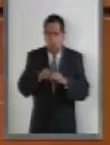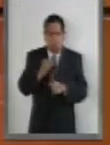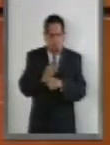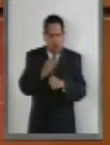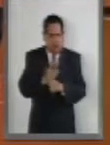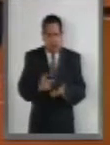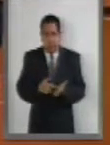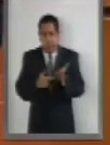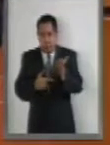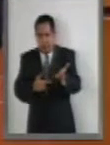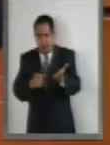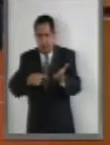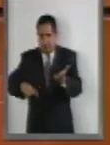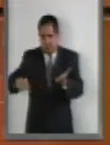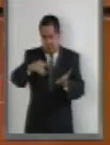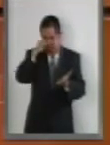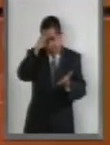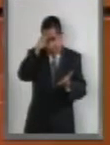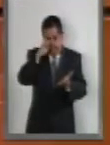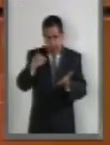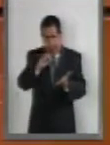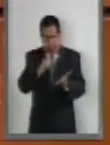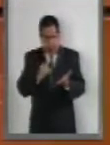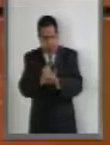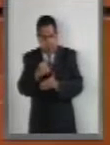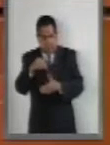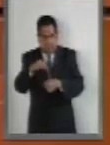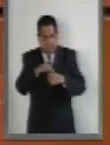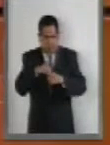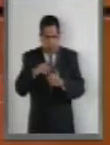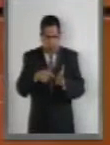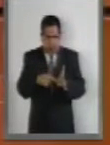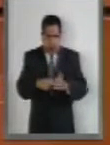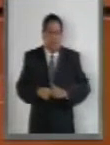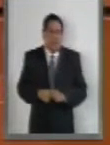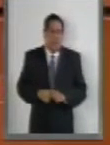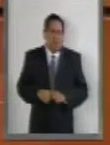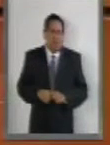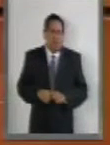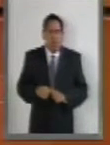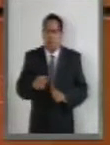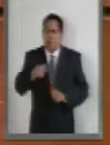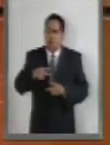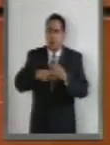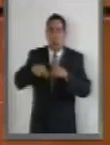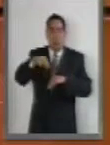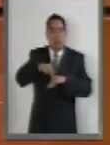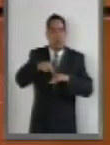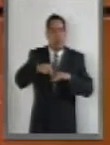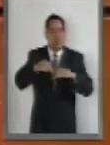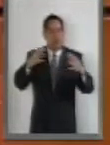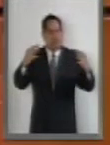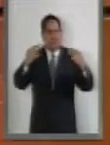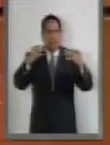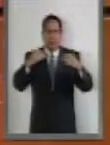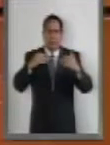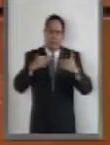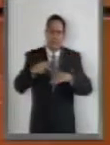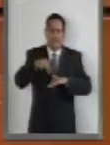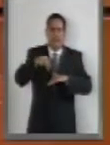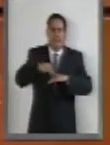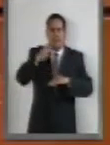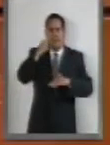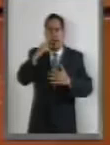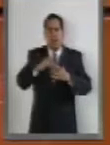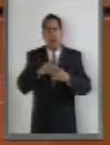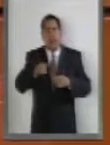que es la consideración de esta asamblea. Acudo a la máxima tribuna para hablar a favor de que